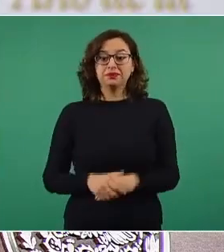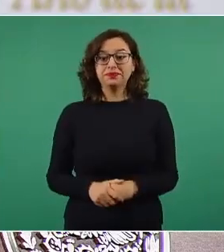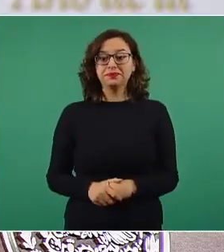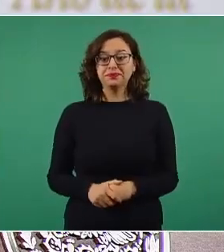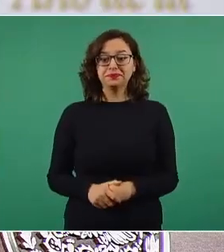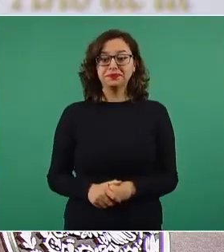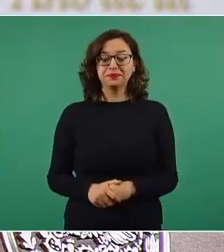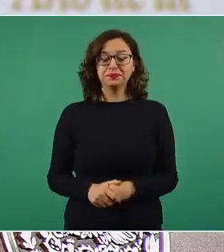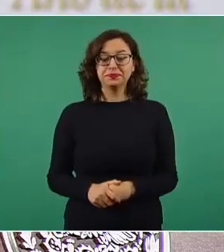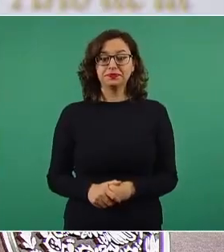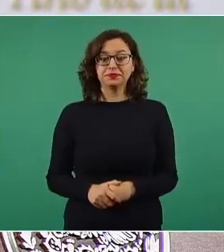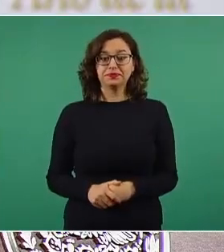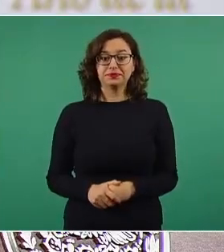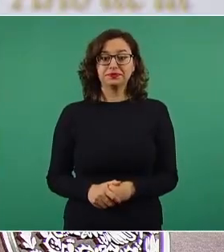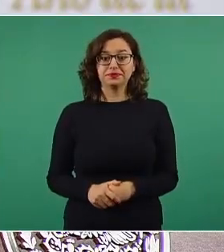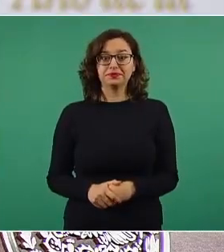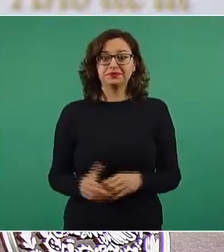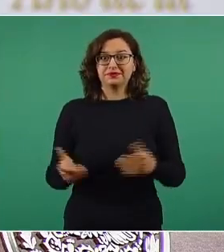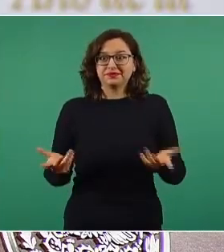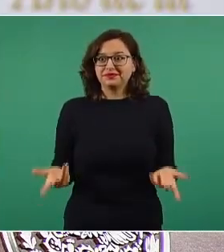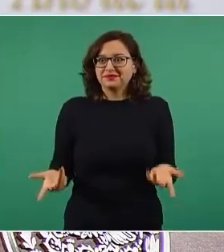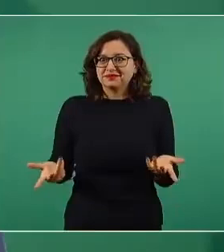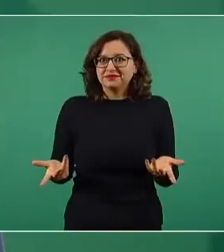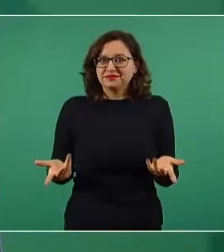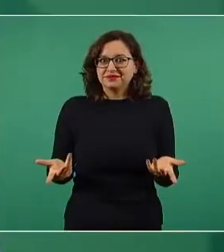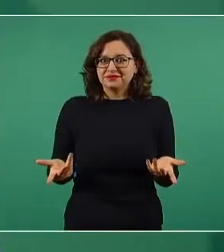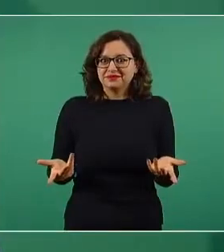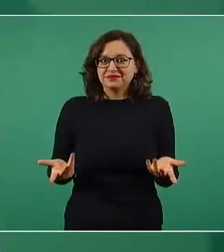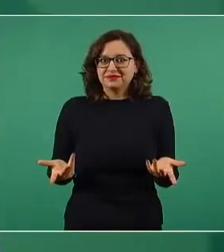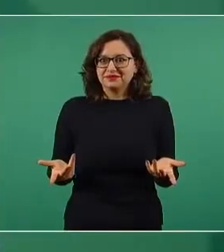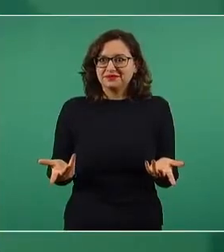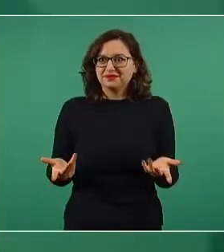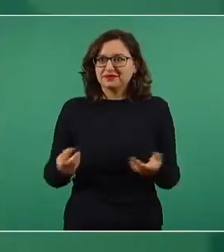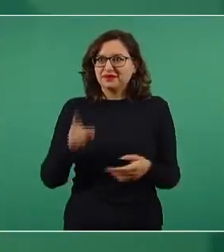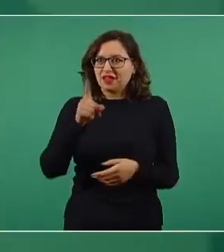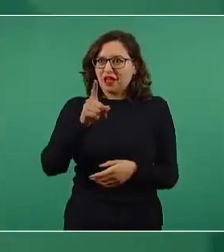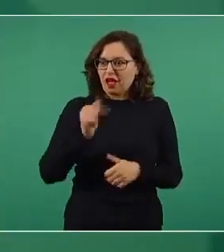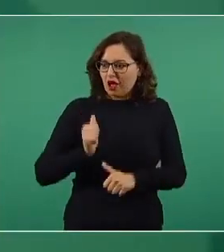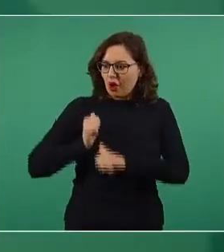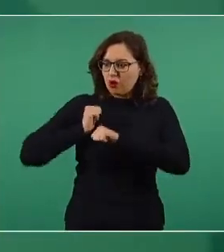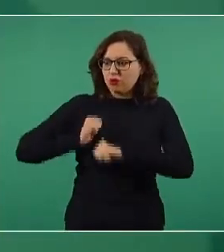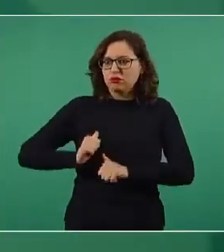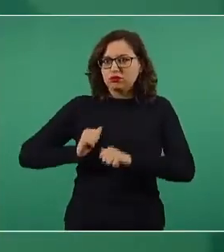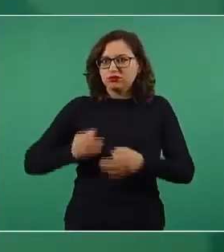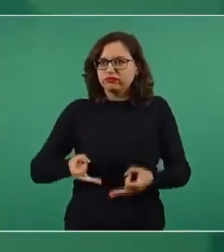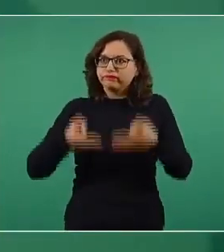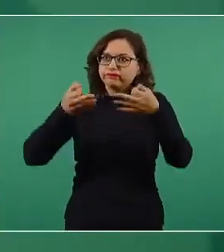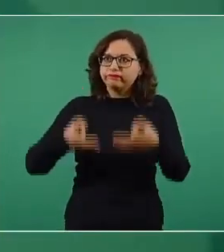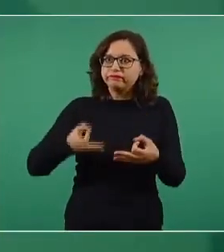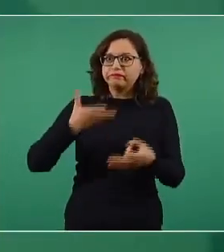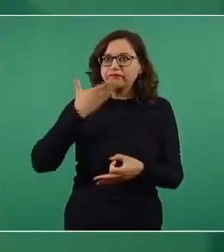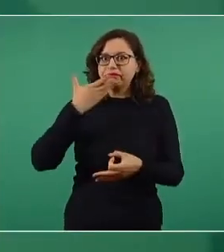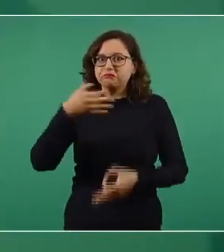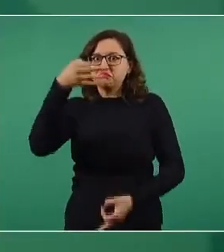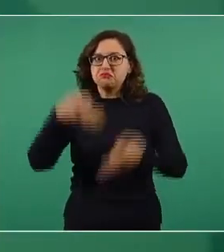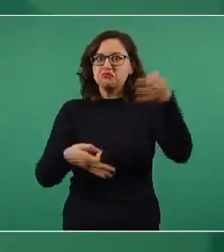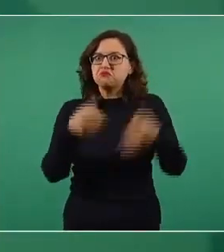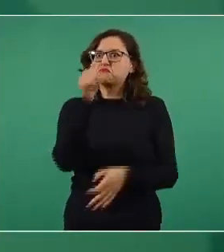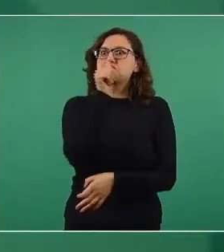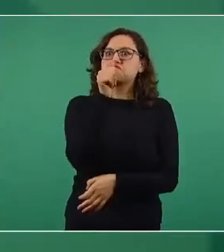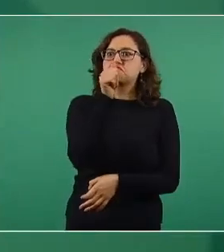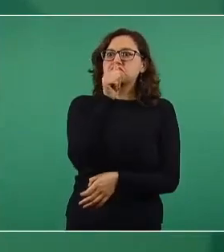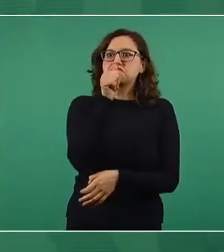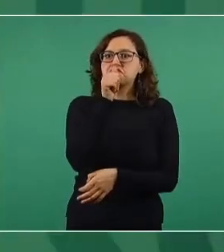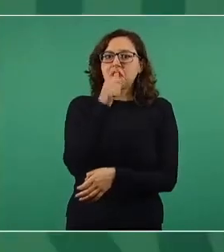antes de que una autoridad competente haya resuelto